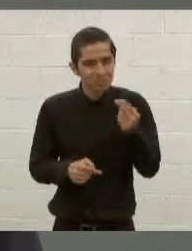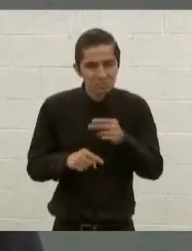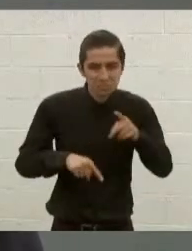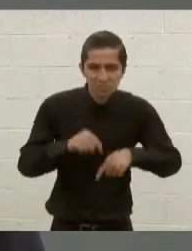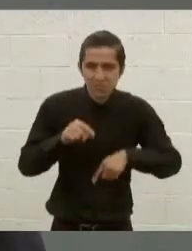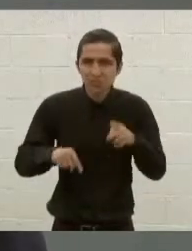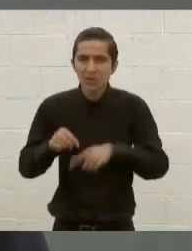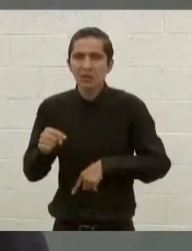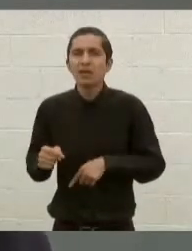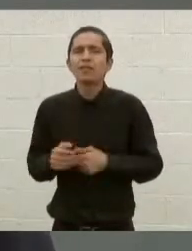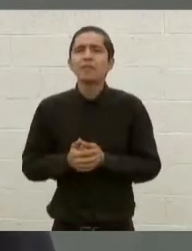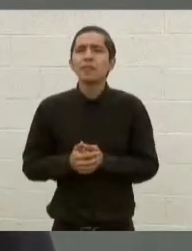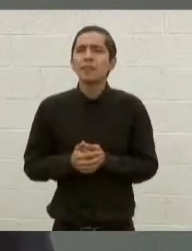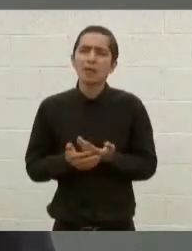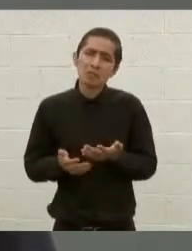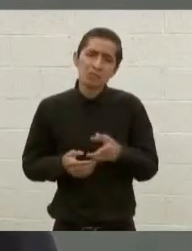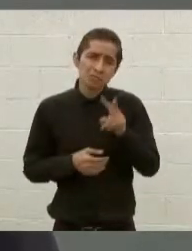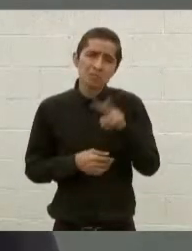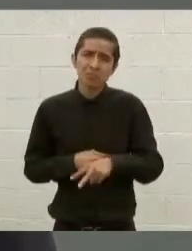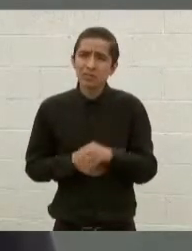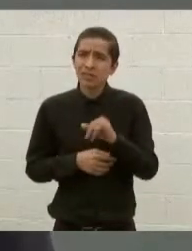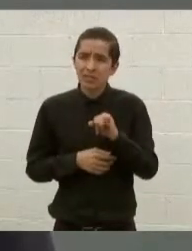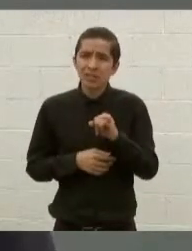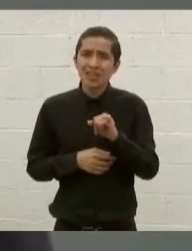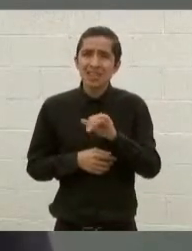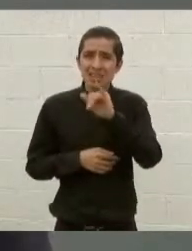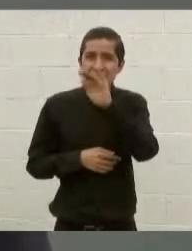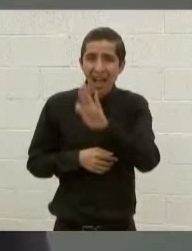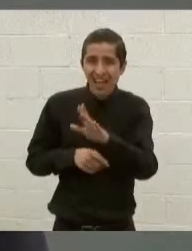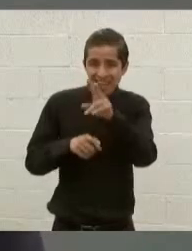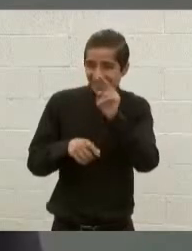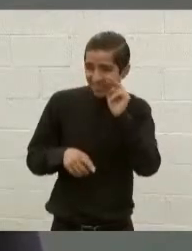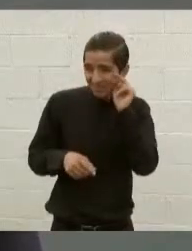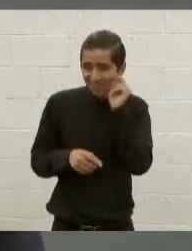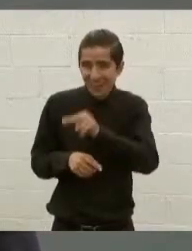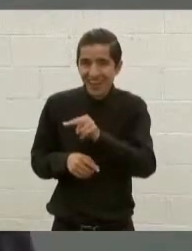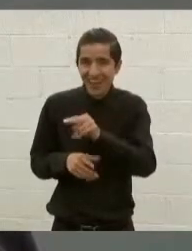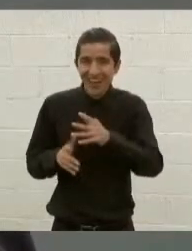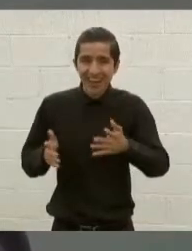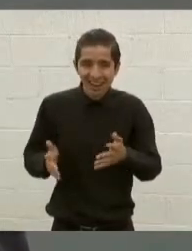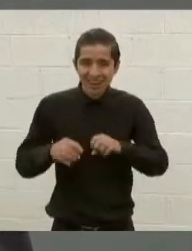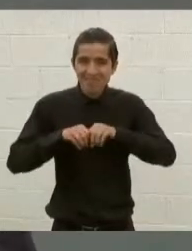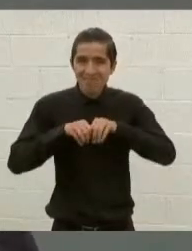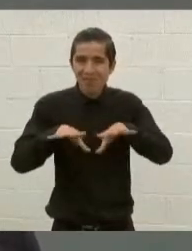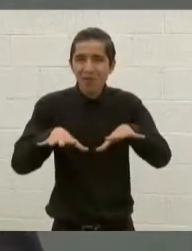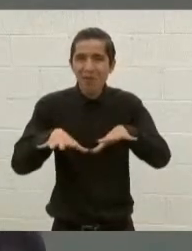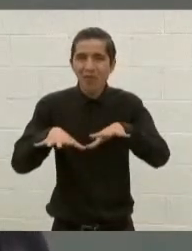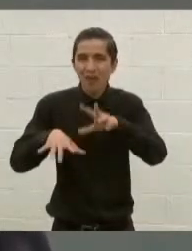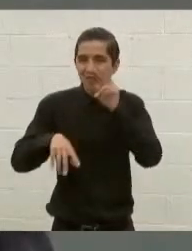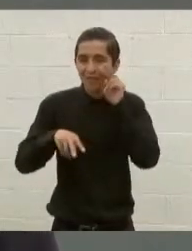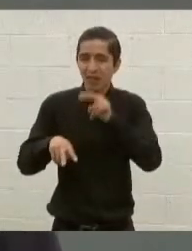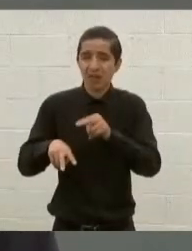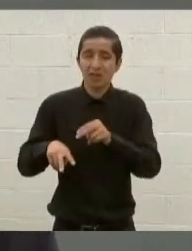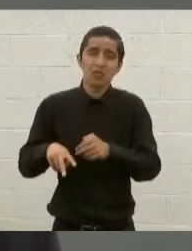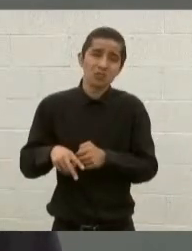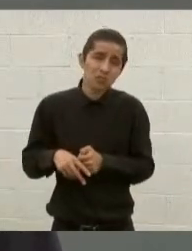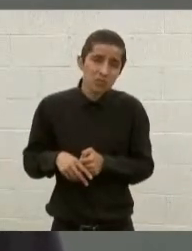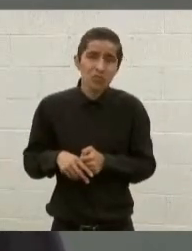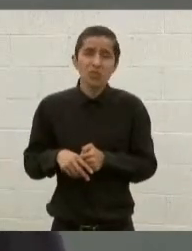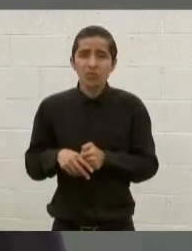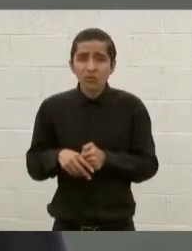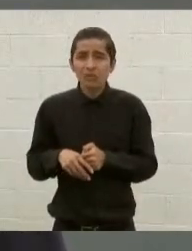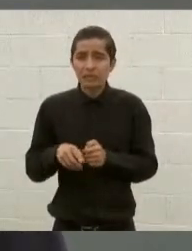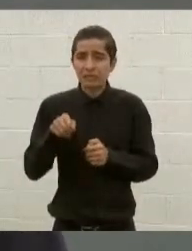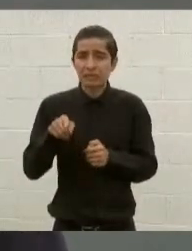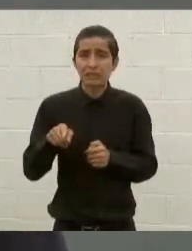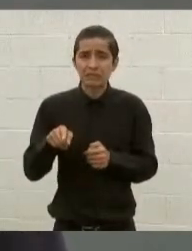igual. Y efectivamente, en las imágenes ya conocidas, pues se muestra efectivamente una